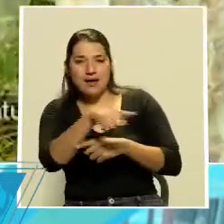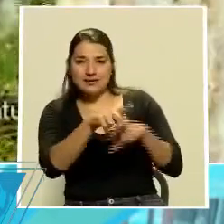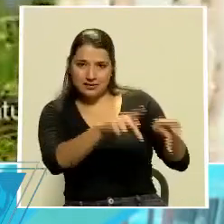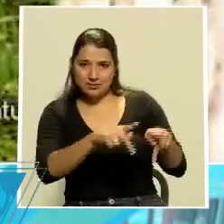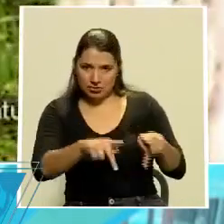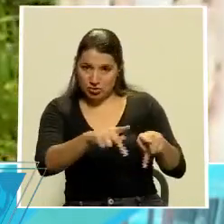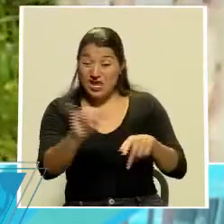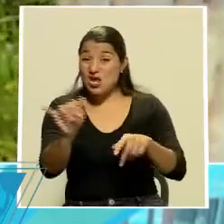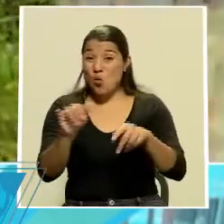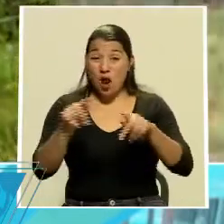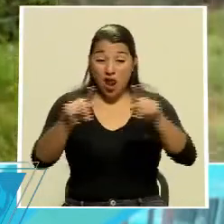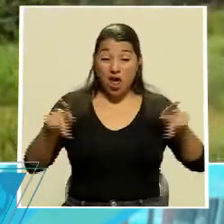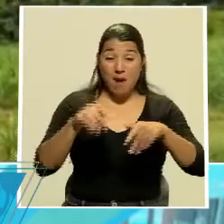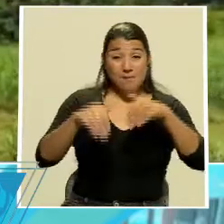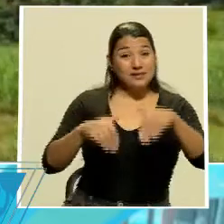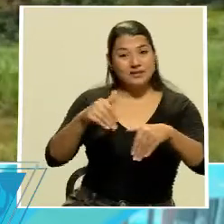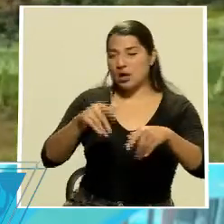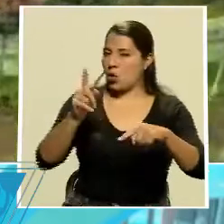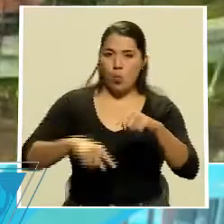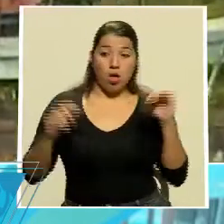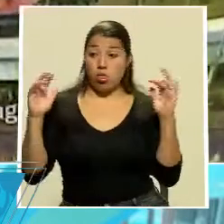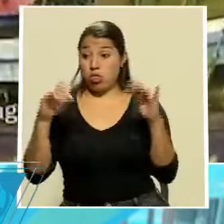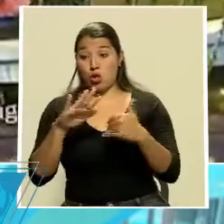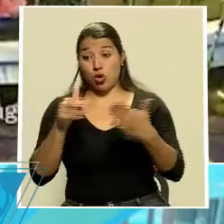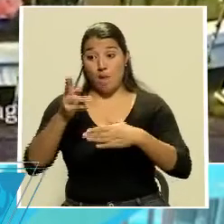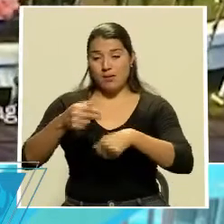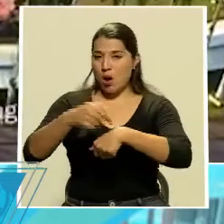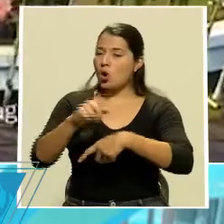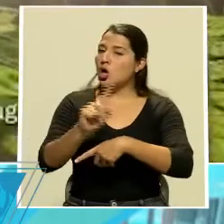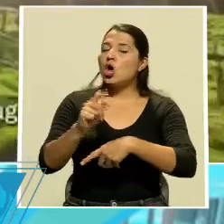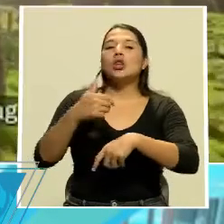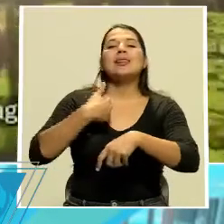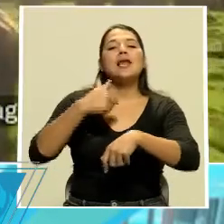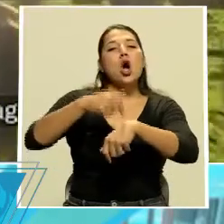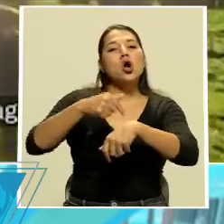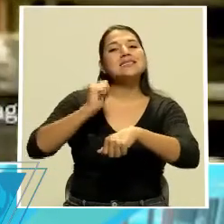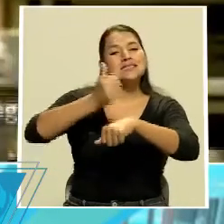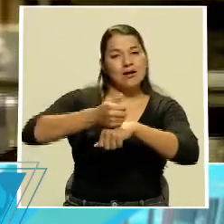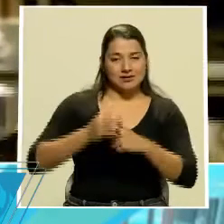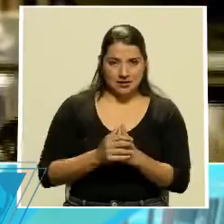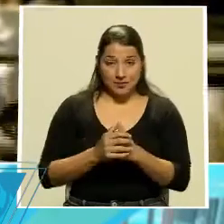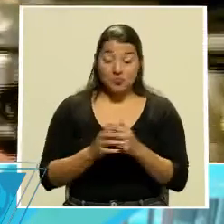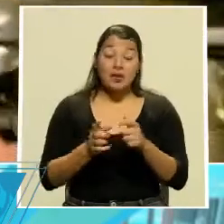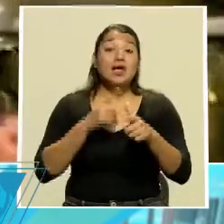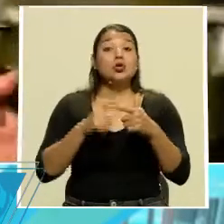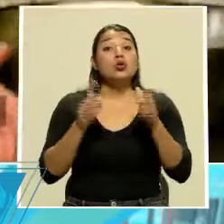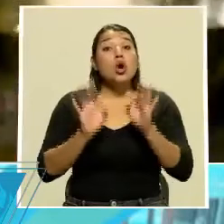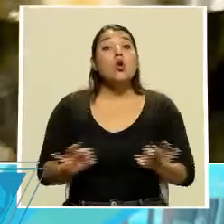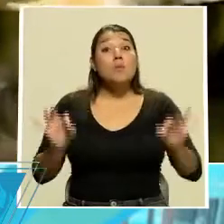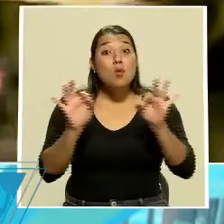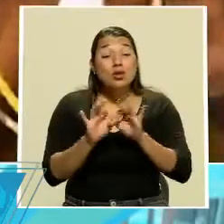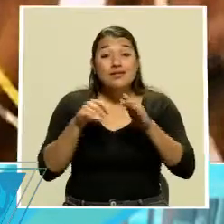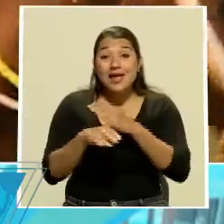a la misma hora, tienen un horario de piscina y así sucesivamente. Lo importante es que la unidad en Turrialba,